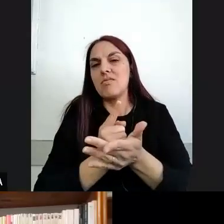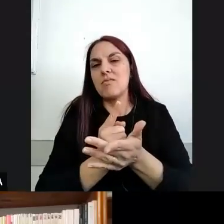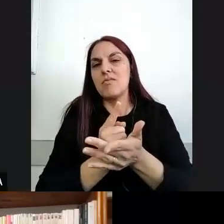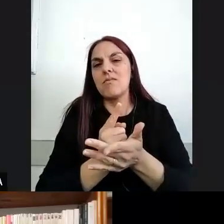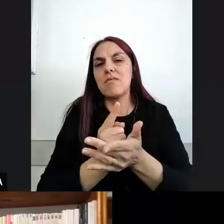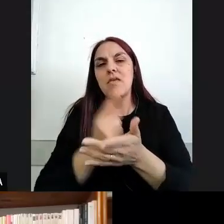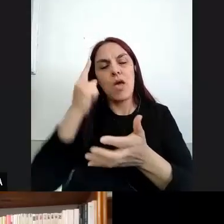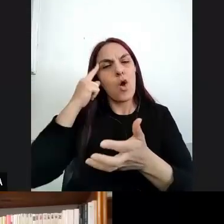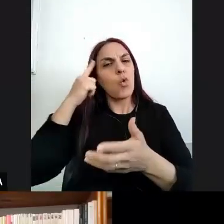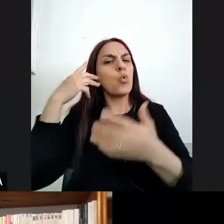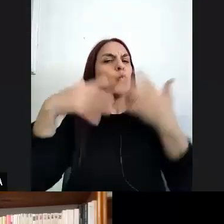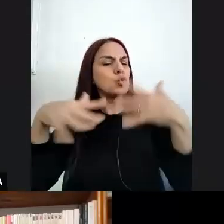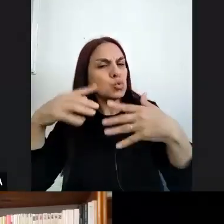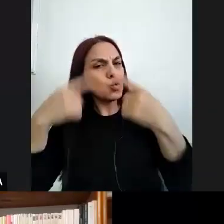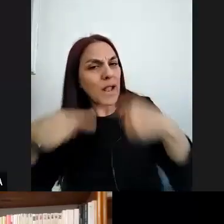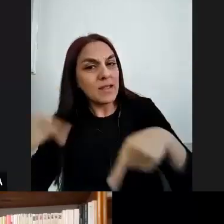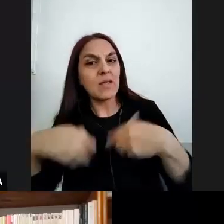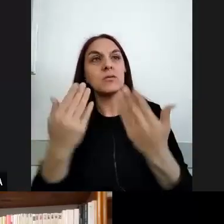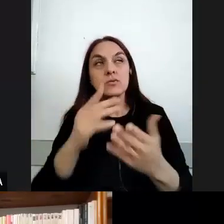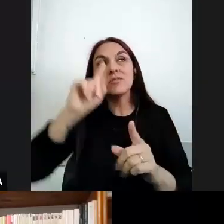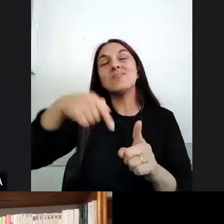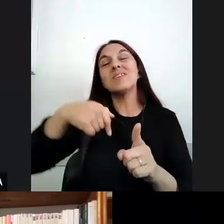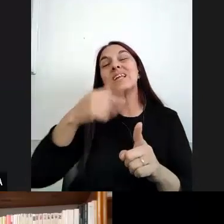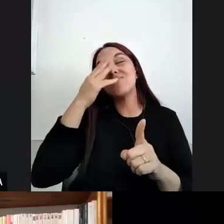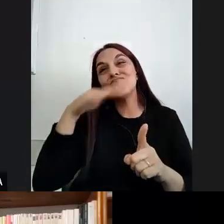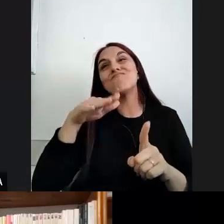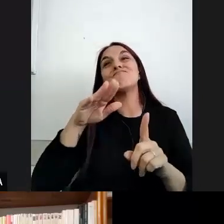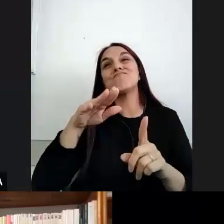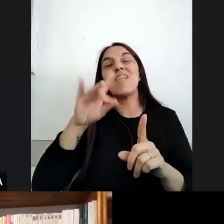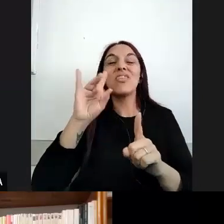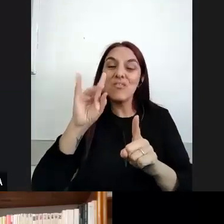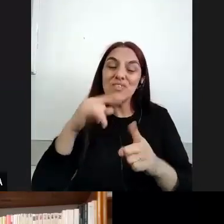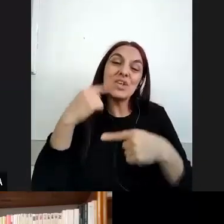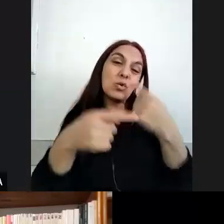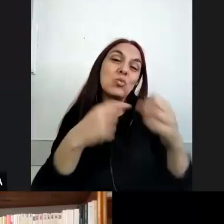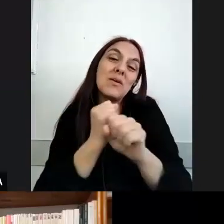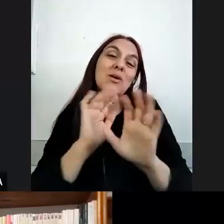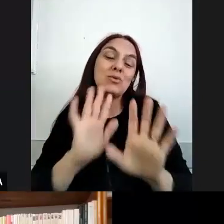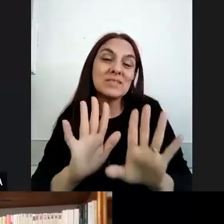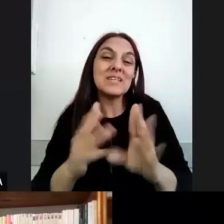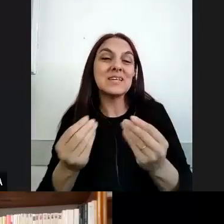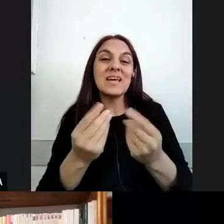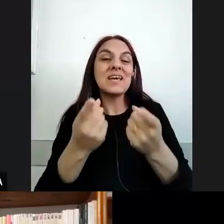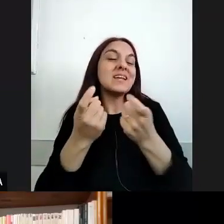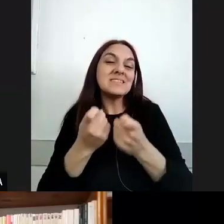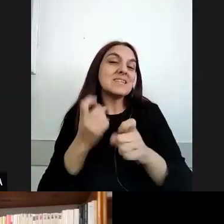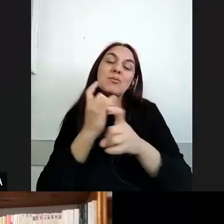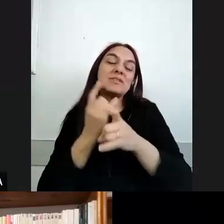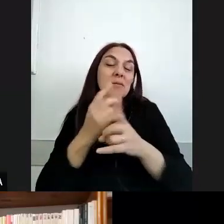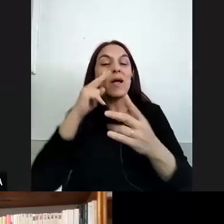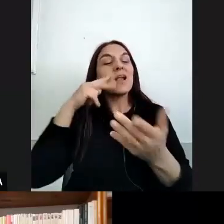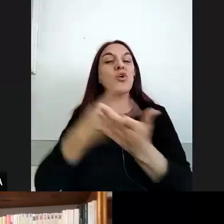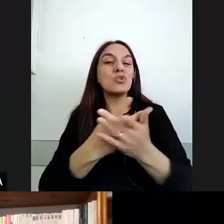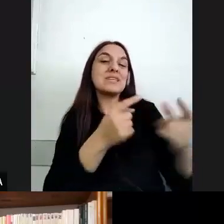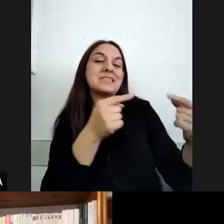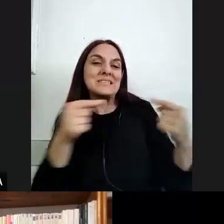digamos difícilmente podamos sostener estas cuestiones que estamos planteando que es reconocer que siempre hay tensiones y